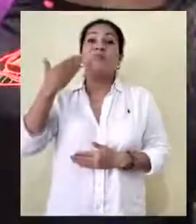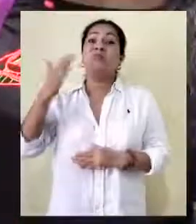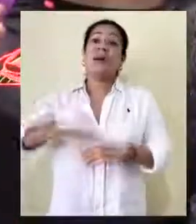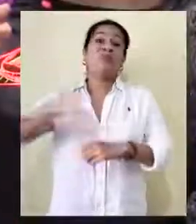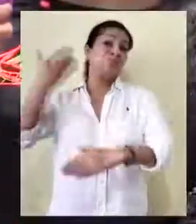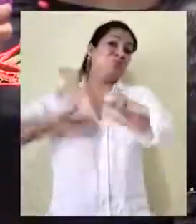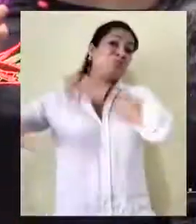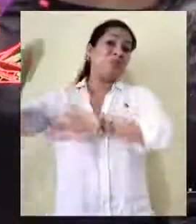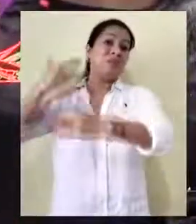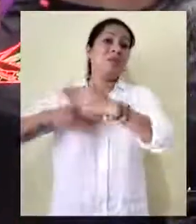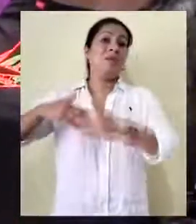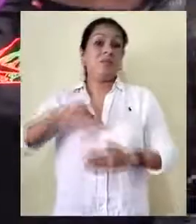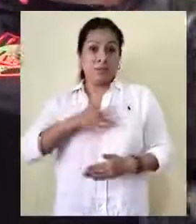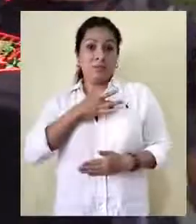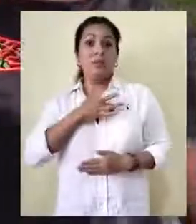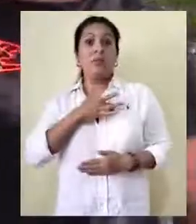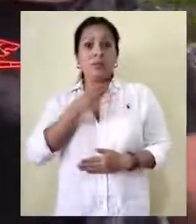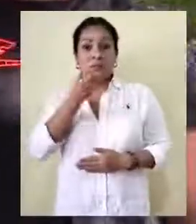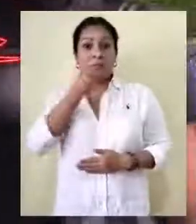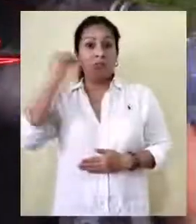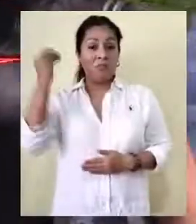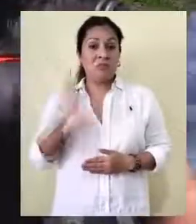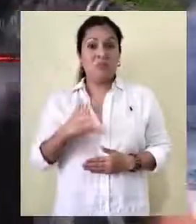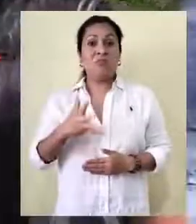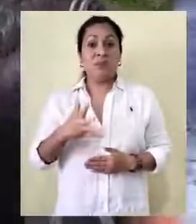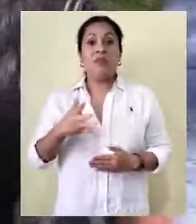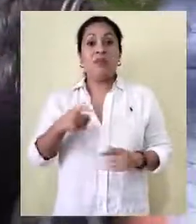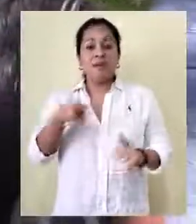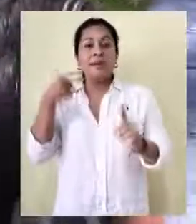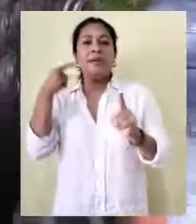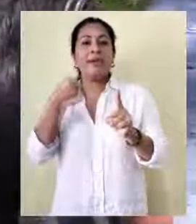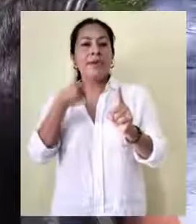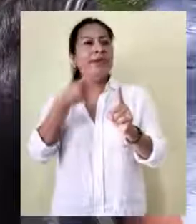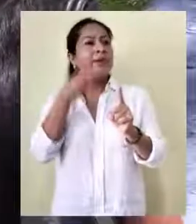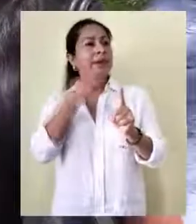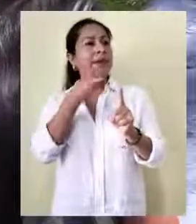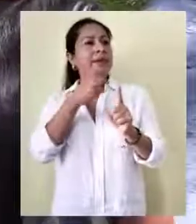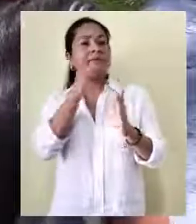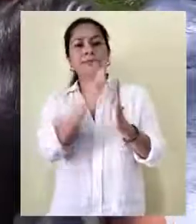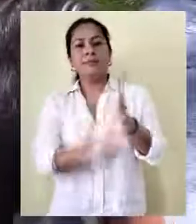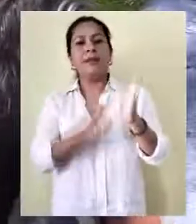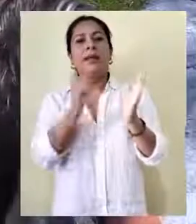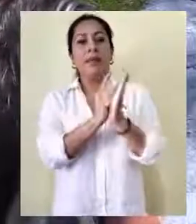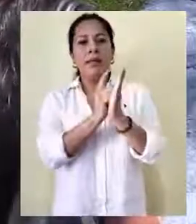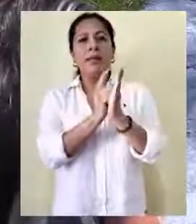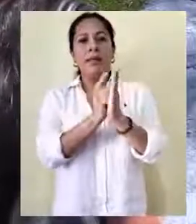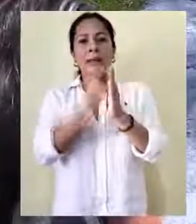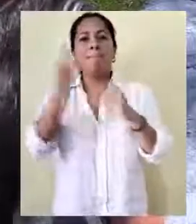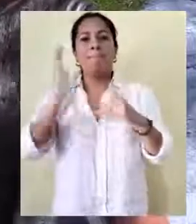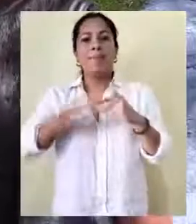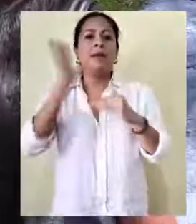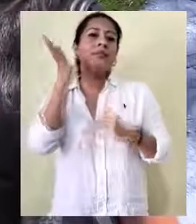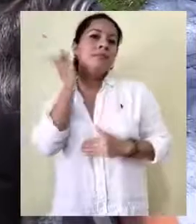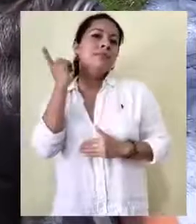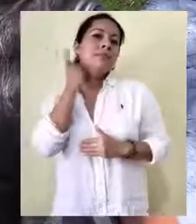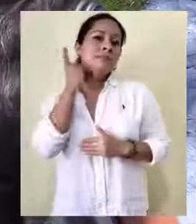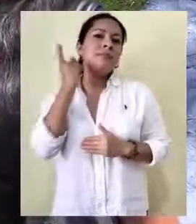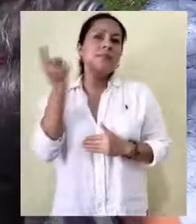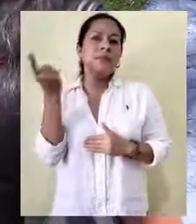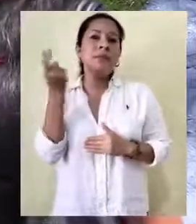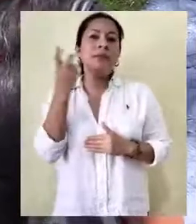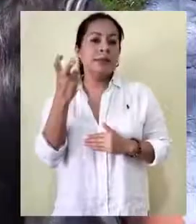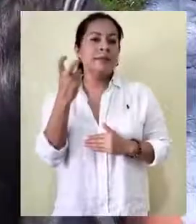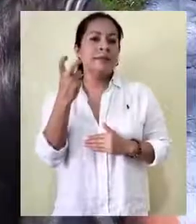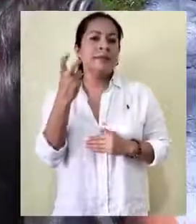Me parece magnífica esta iniciativa que está tomando el Congreso. ¿Por qué? Bueno,